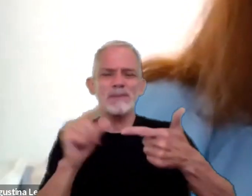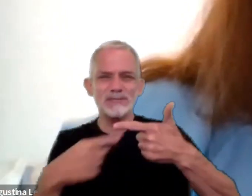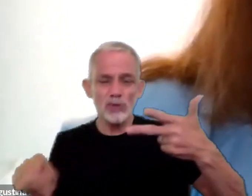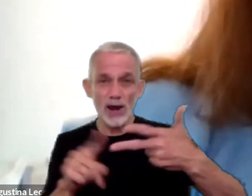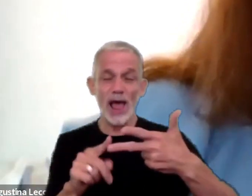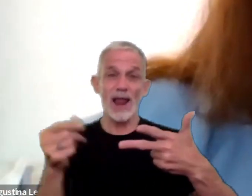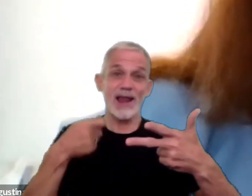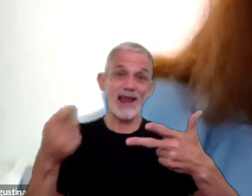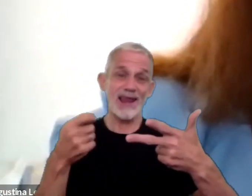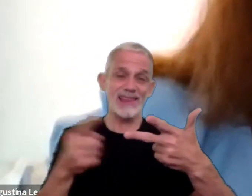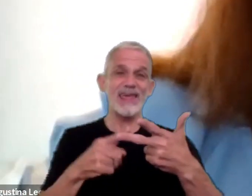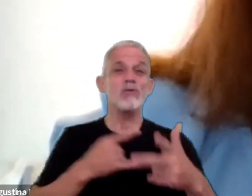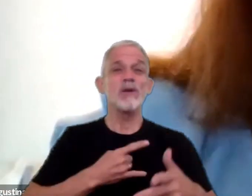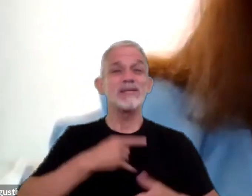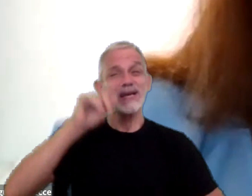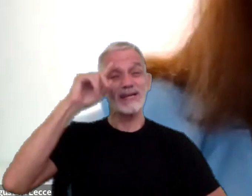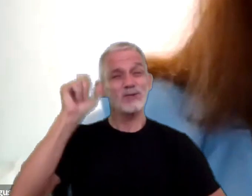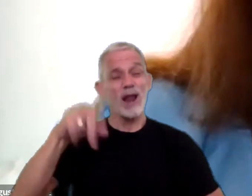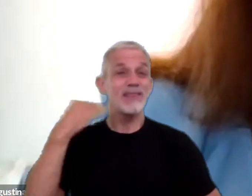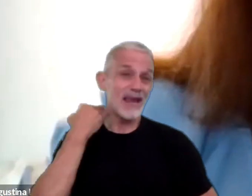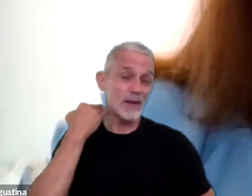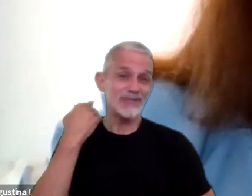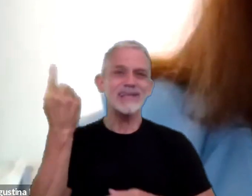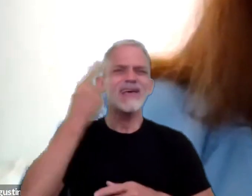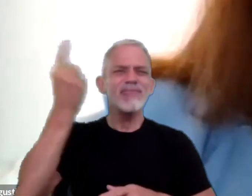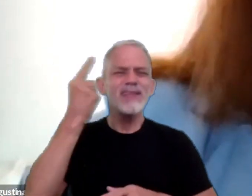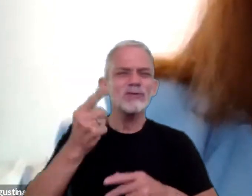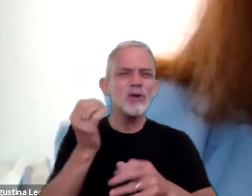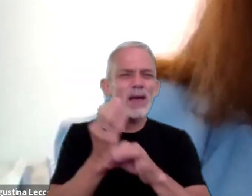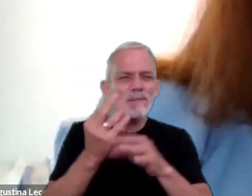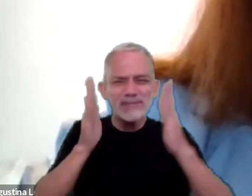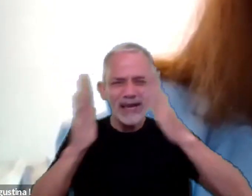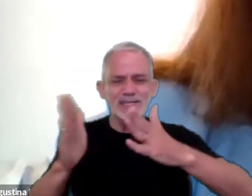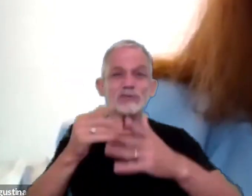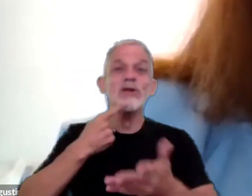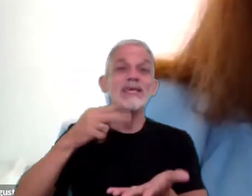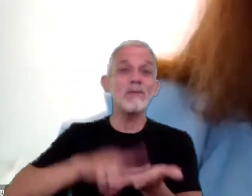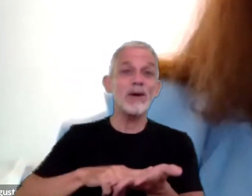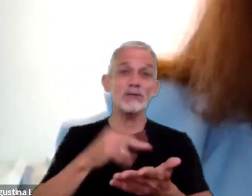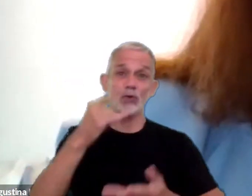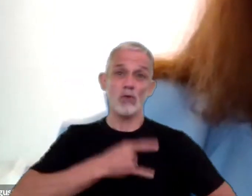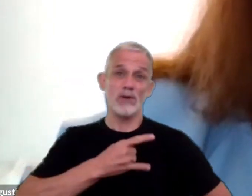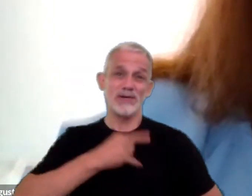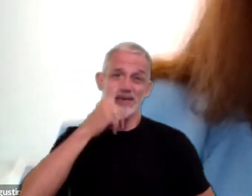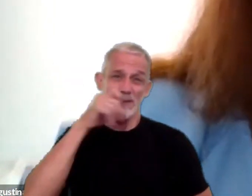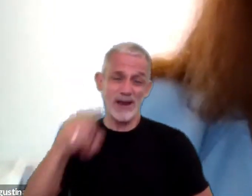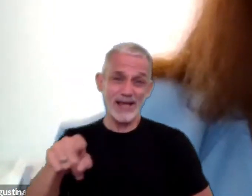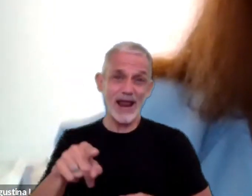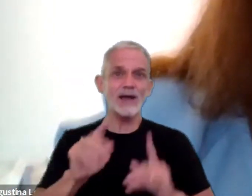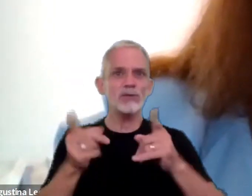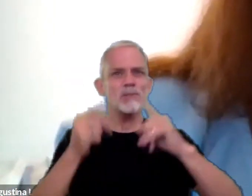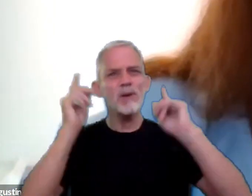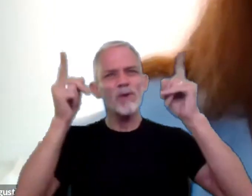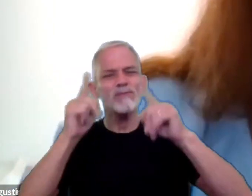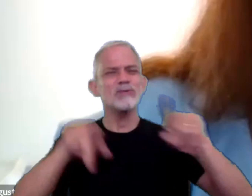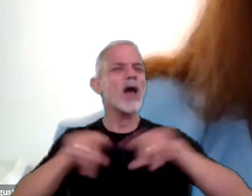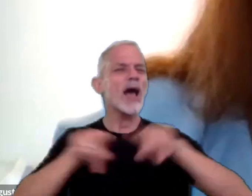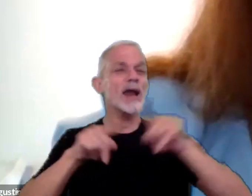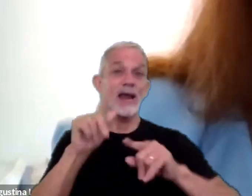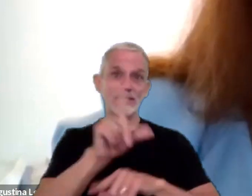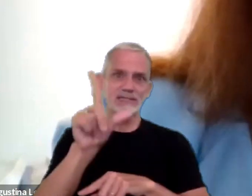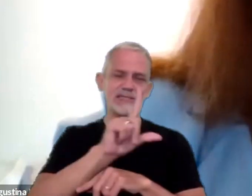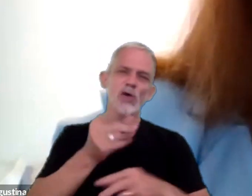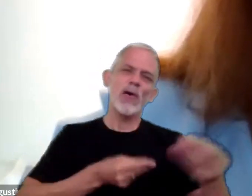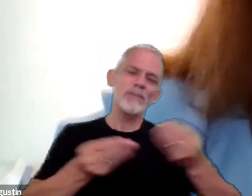Universidad Nacional de La Matanza, directora en especialización en impuestos de la Universidad de Belgrano, profesora de grado en las carreras de licenciado en